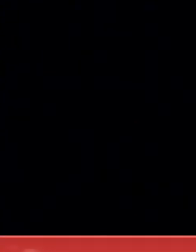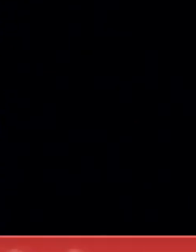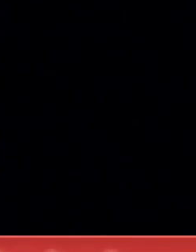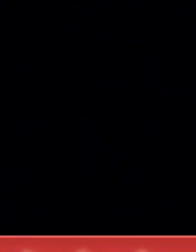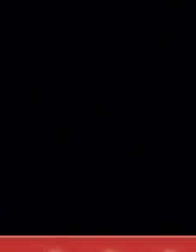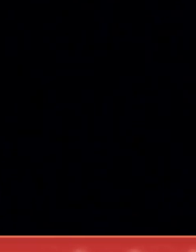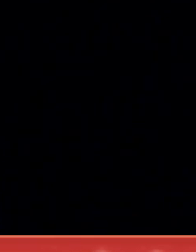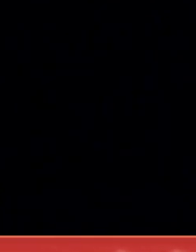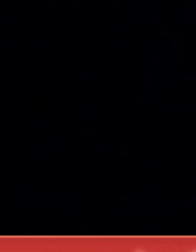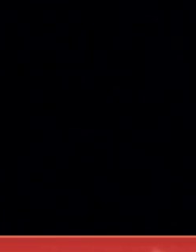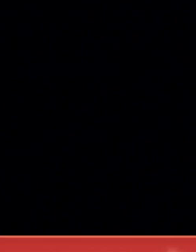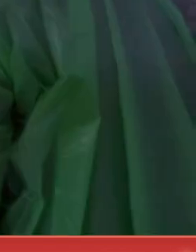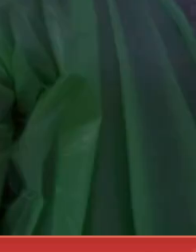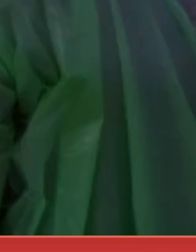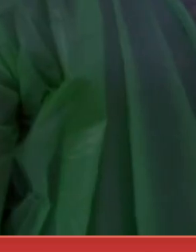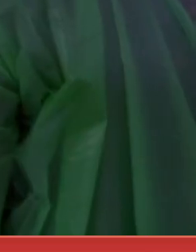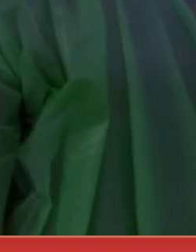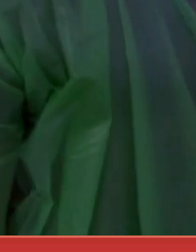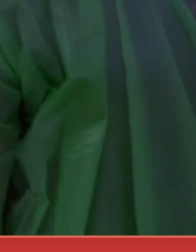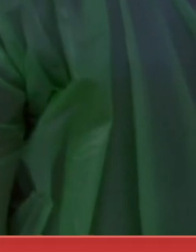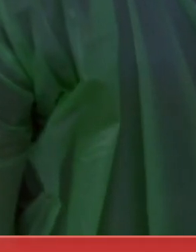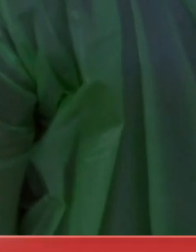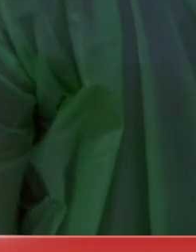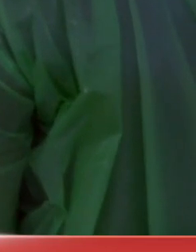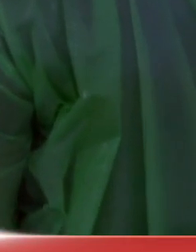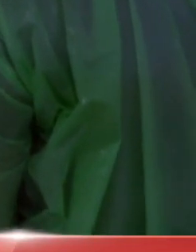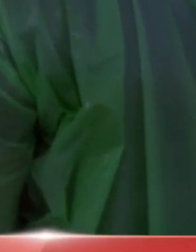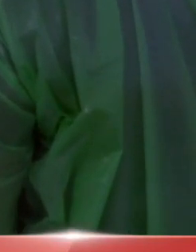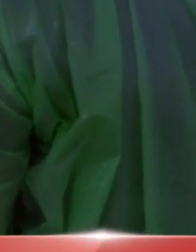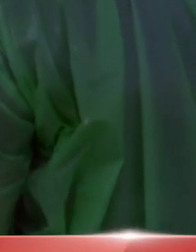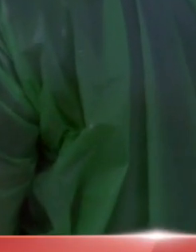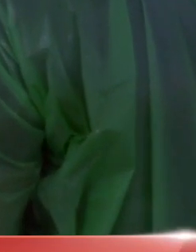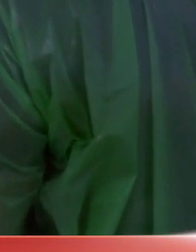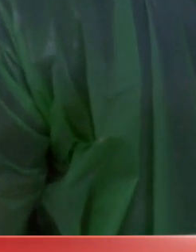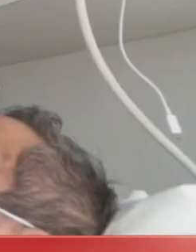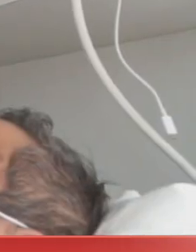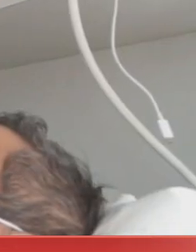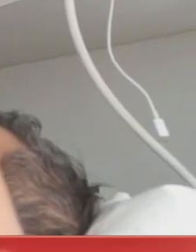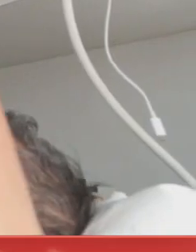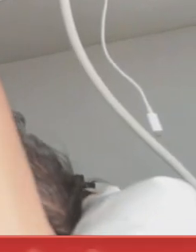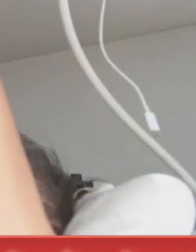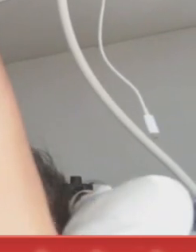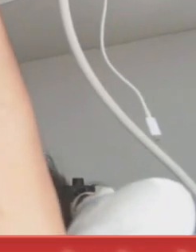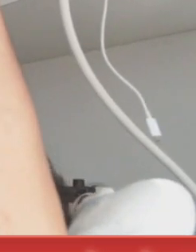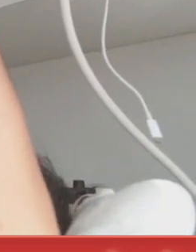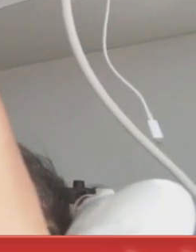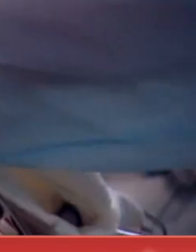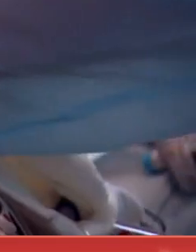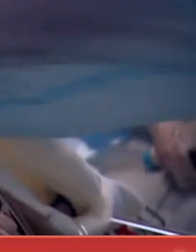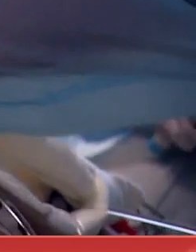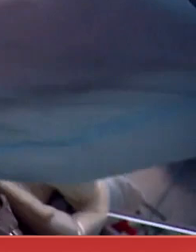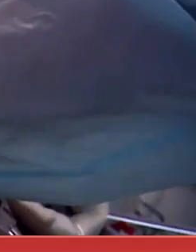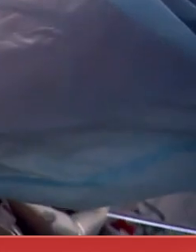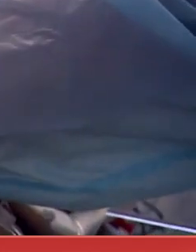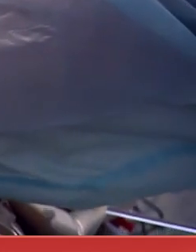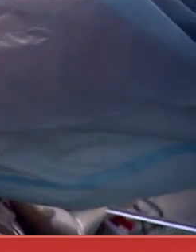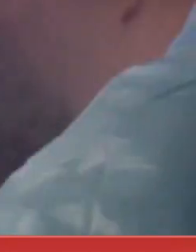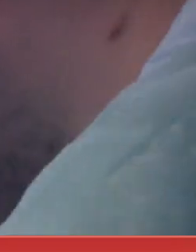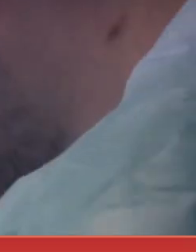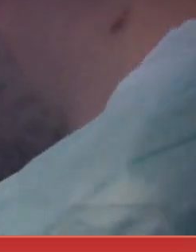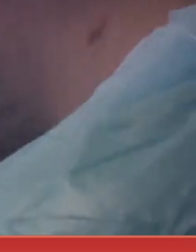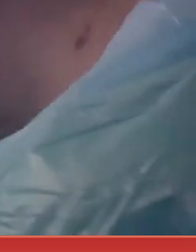se ha entregado el número de fallecidos durante las últimas 24 horas que alcanzó lamentablemente a 39 personas